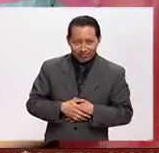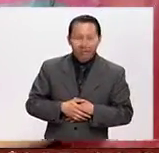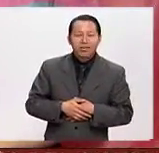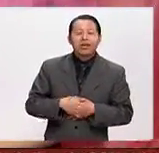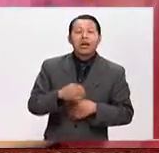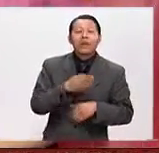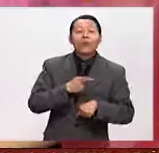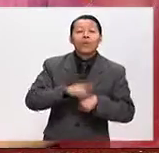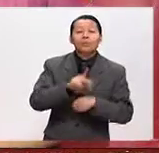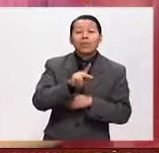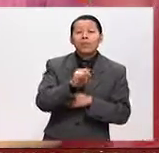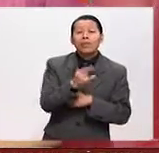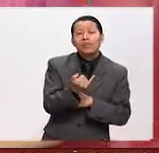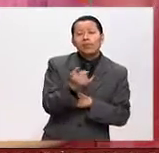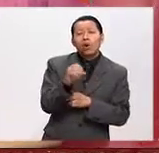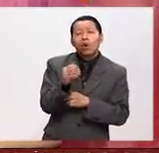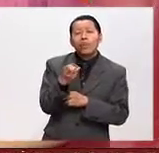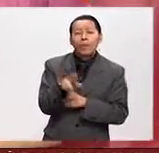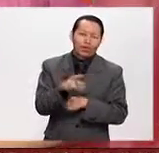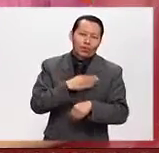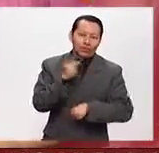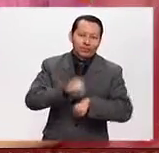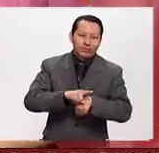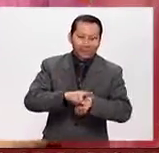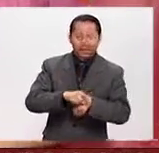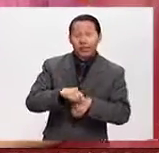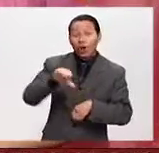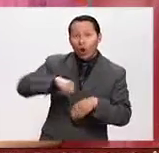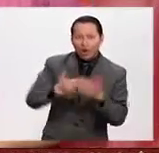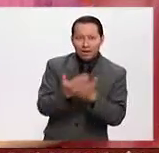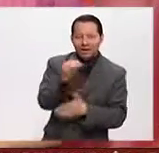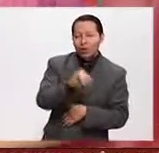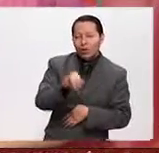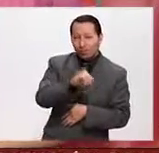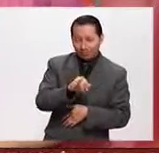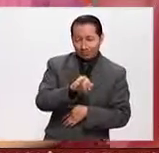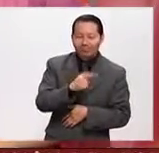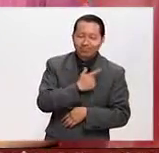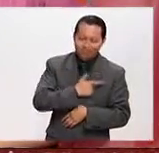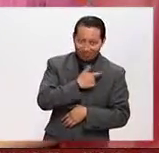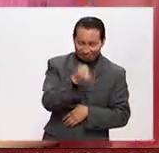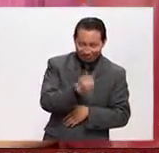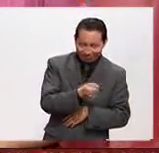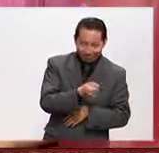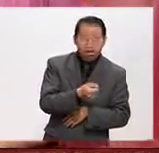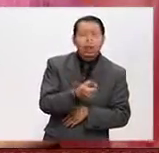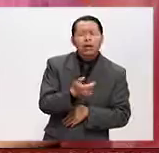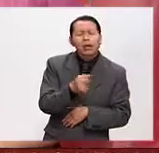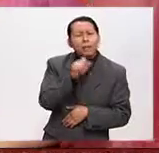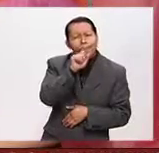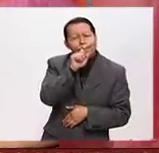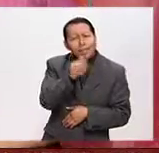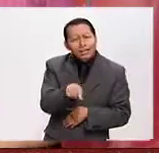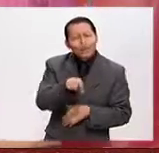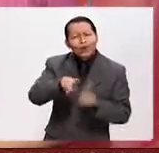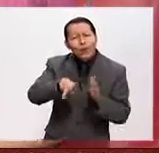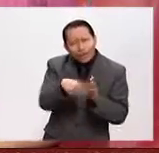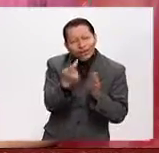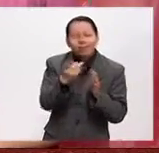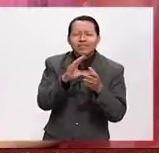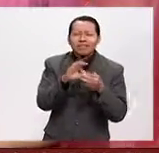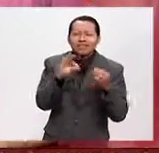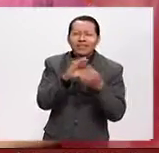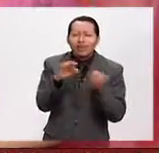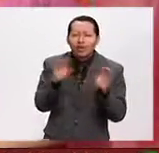Pati, Omar, qué gusto me da saludarlos esta mañana de jueves, y bueno, justamente estábamos hablando una vez más de